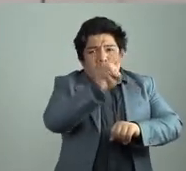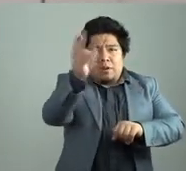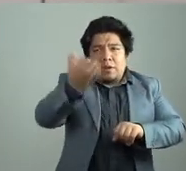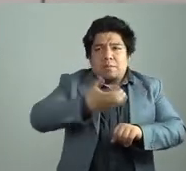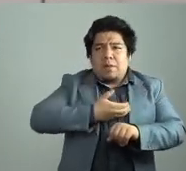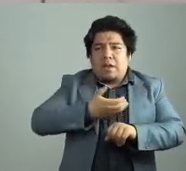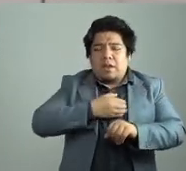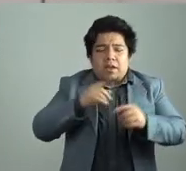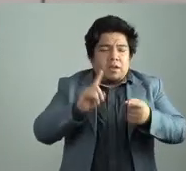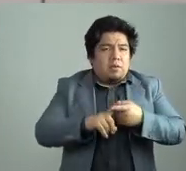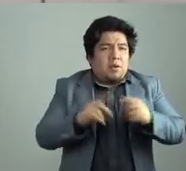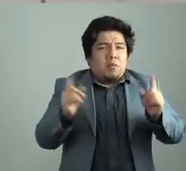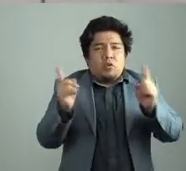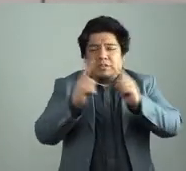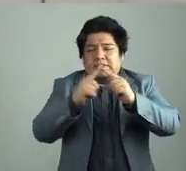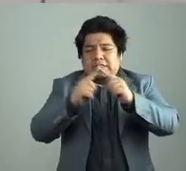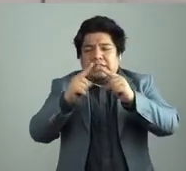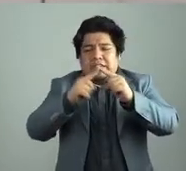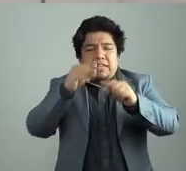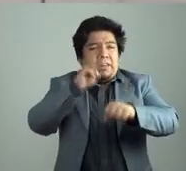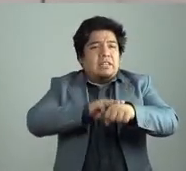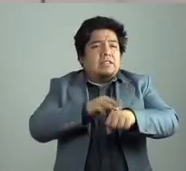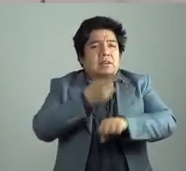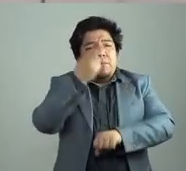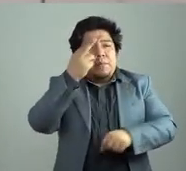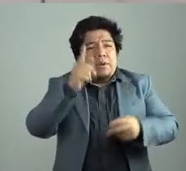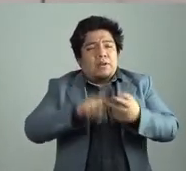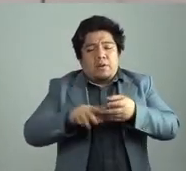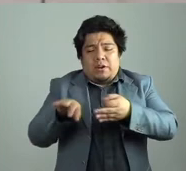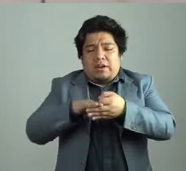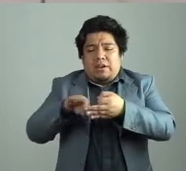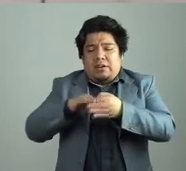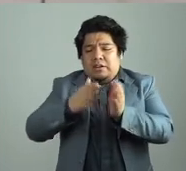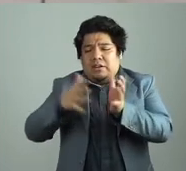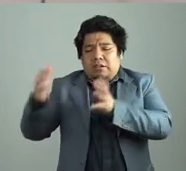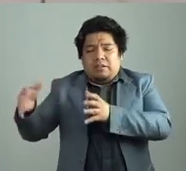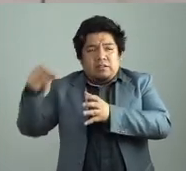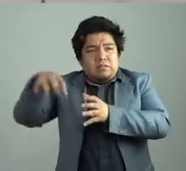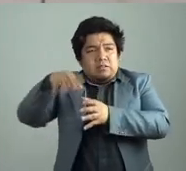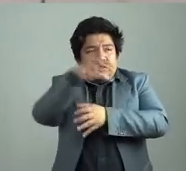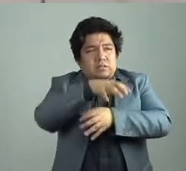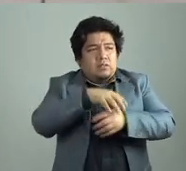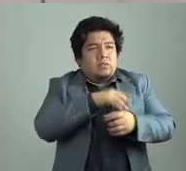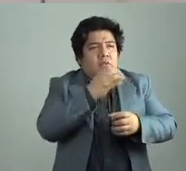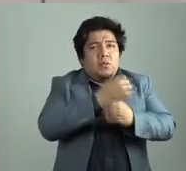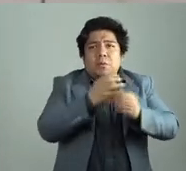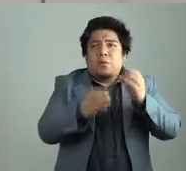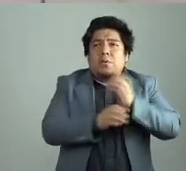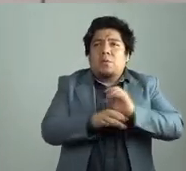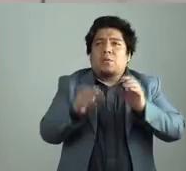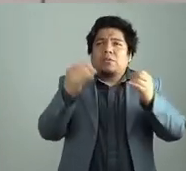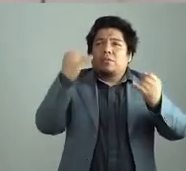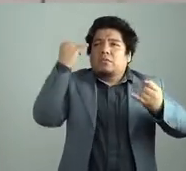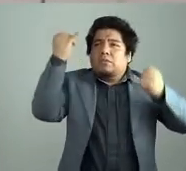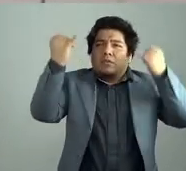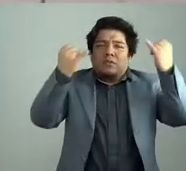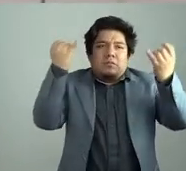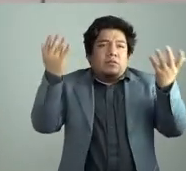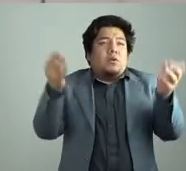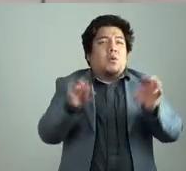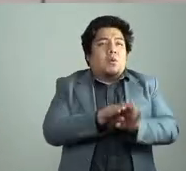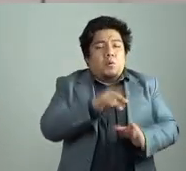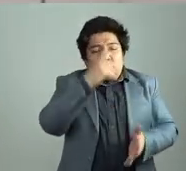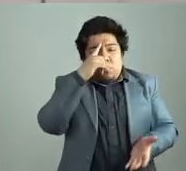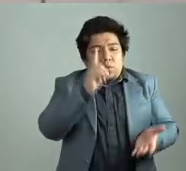mayor al lado de la catedral, ¿no? Y vemos cómo ese imaginario en 500 años,